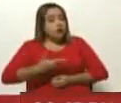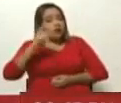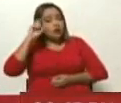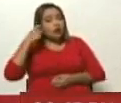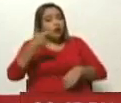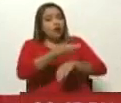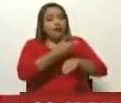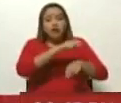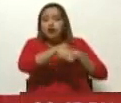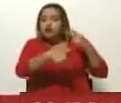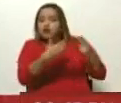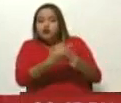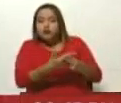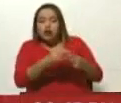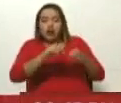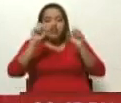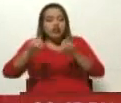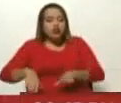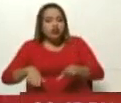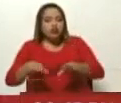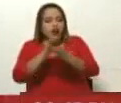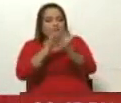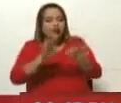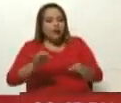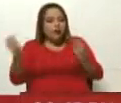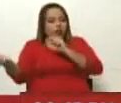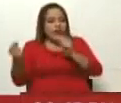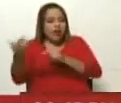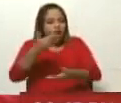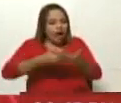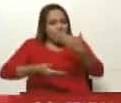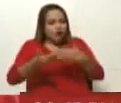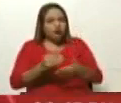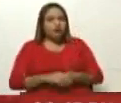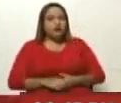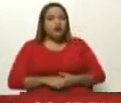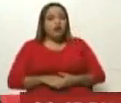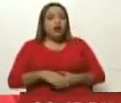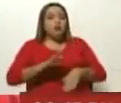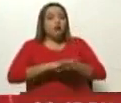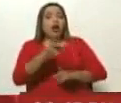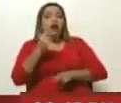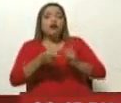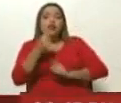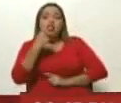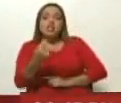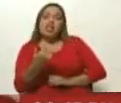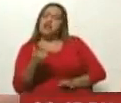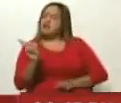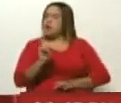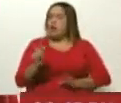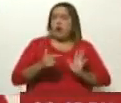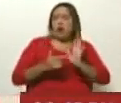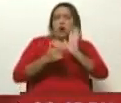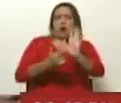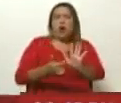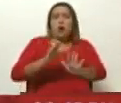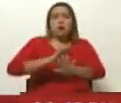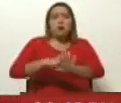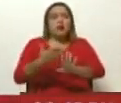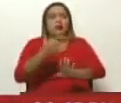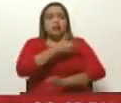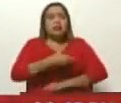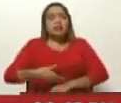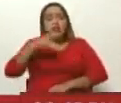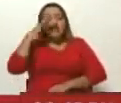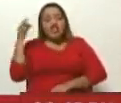gobierno nunca se retiró de los mecanismos de diálogo. Porque hay quienes quieren hacer como una imagen de que volvimos porque Macron nos dijo